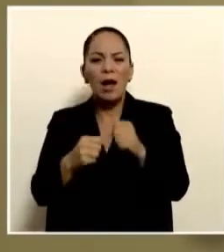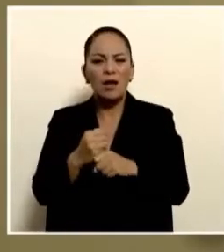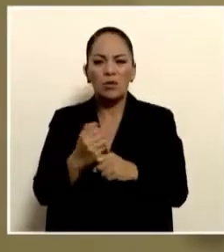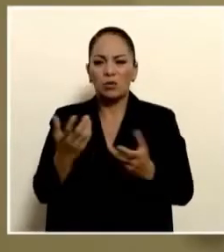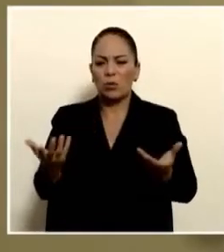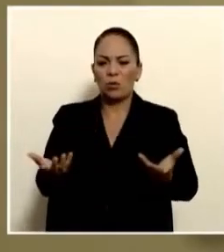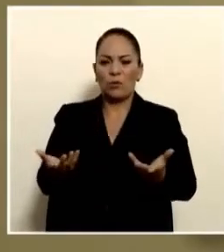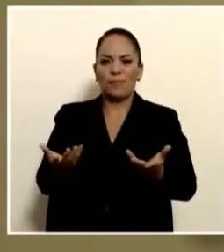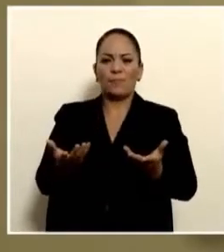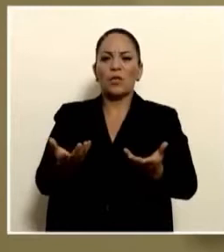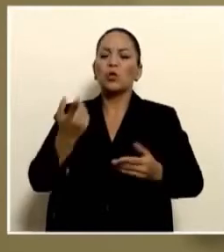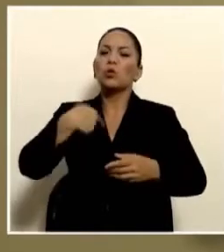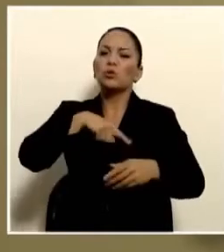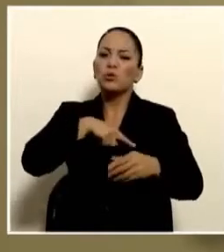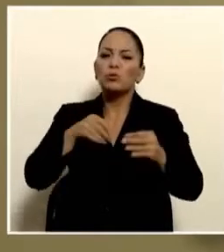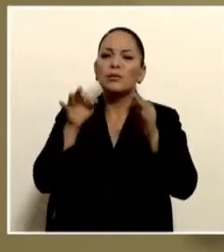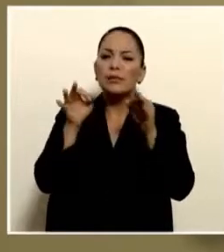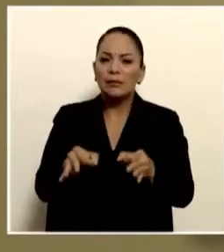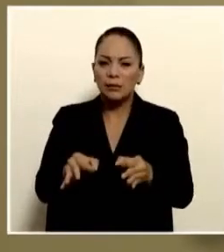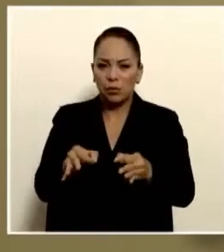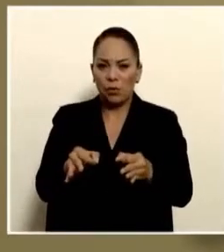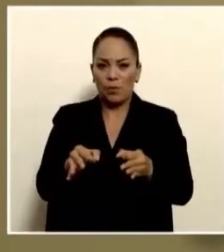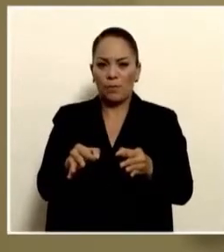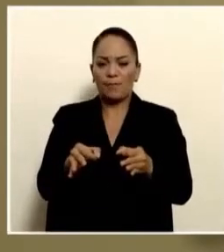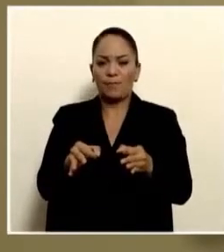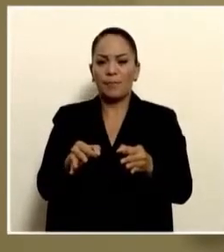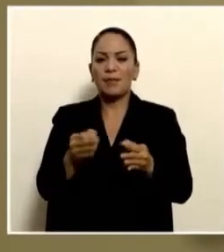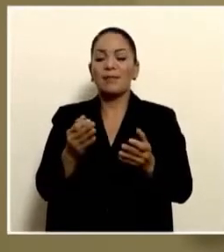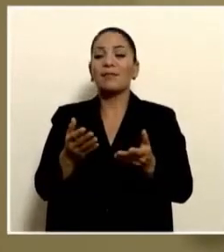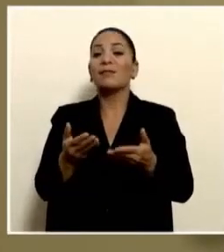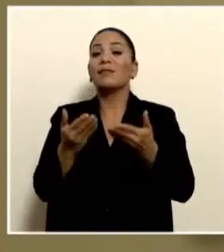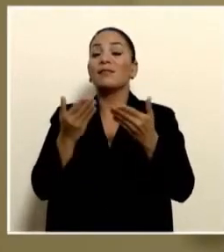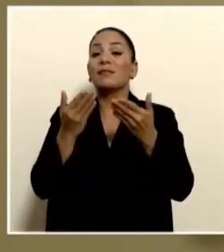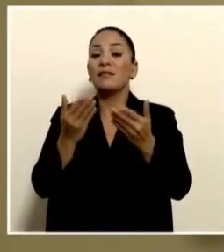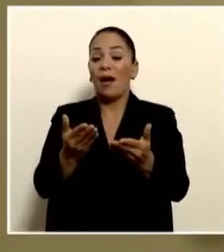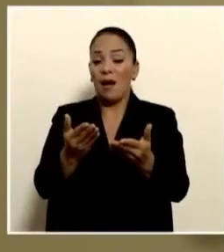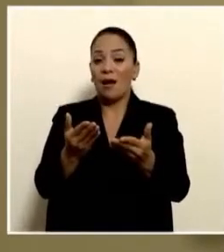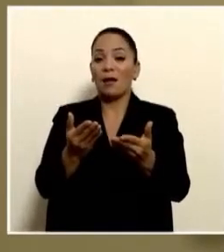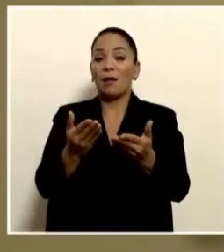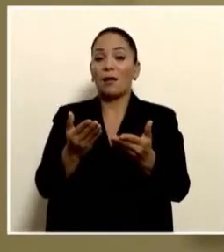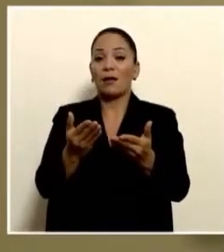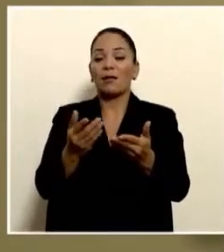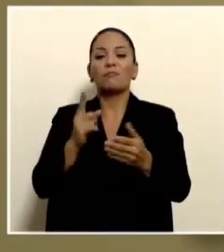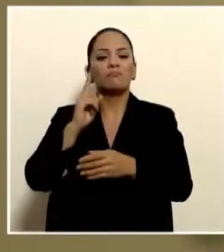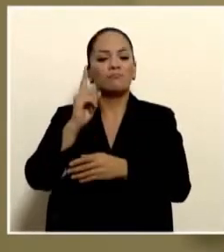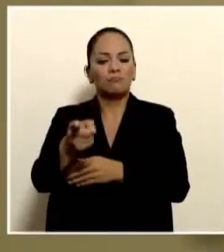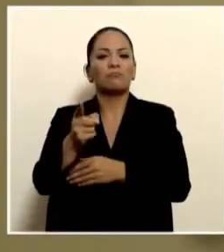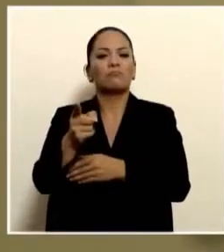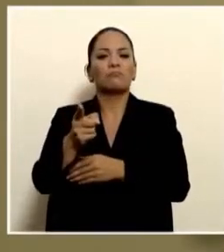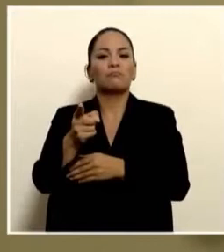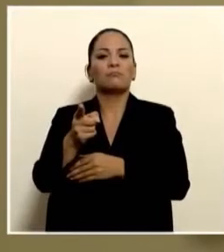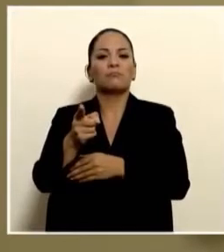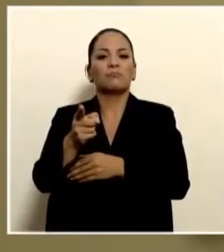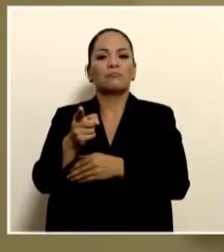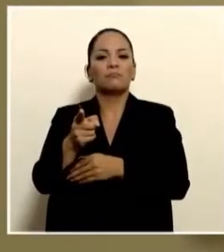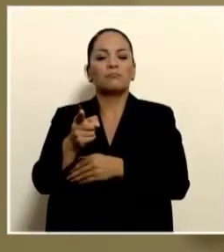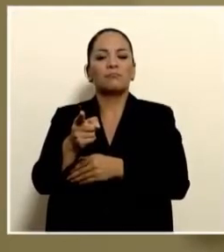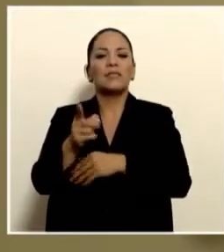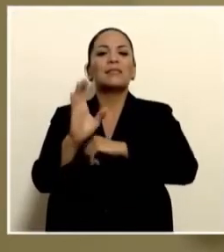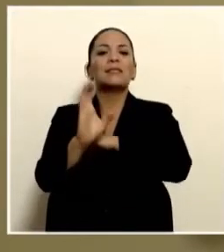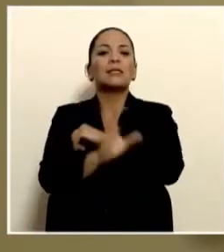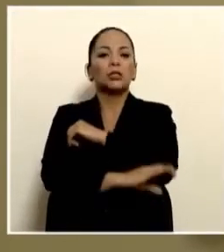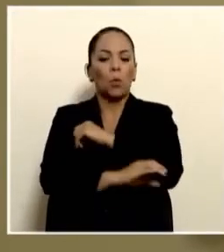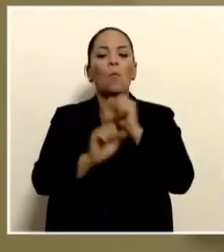tomamos la decisión de darle una instrucción específica, a pena de sanción de